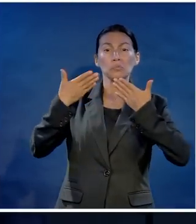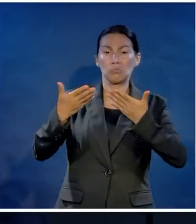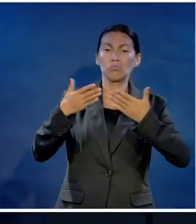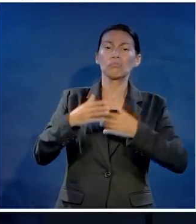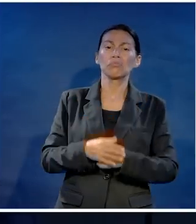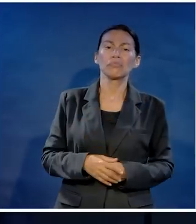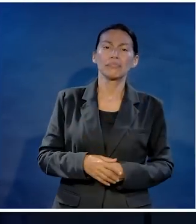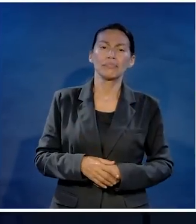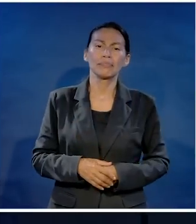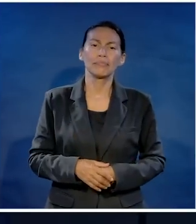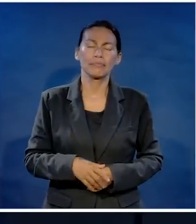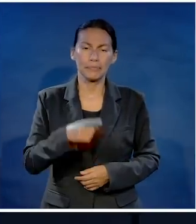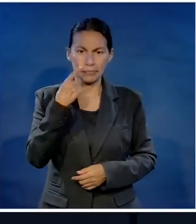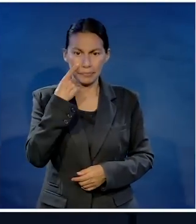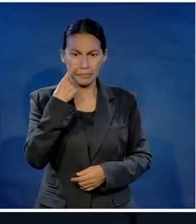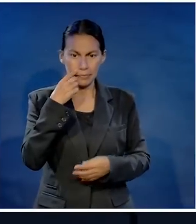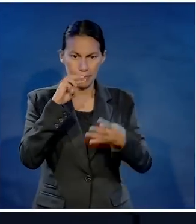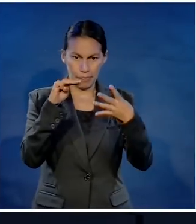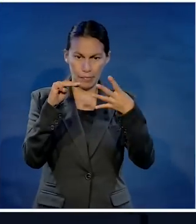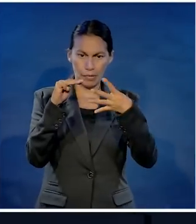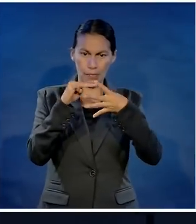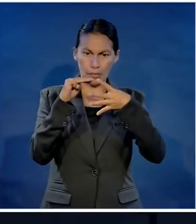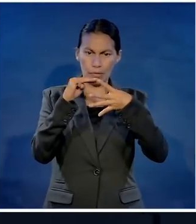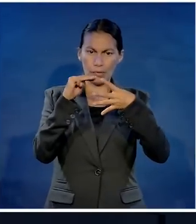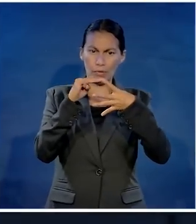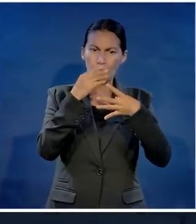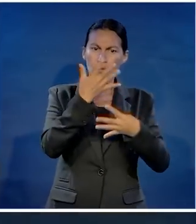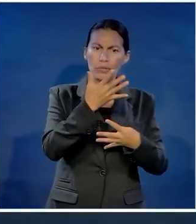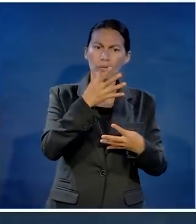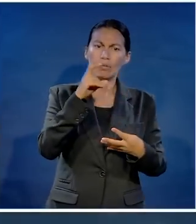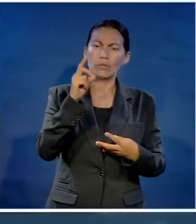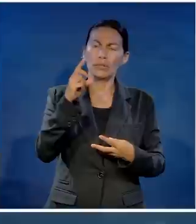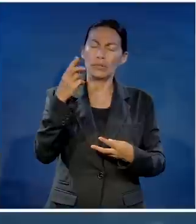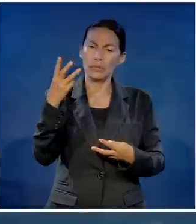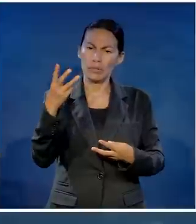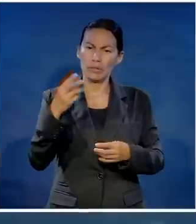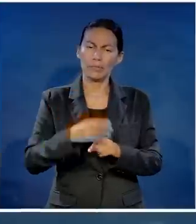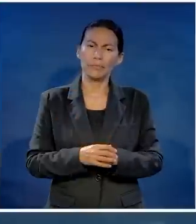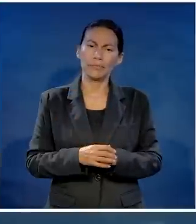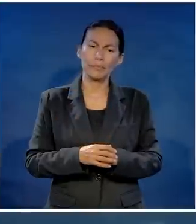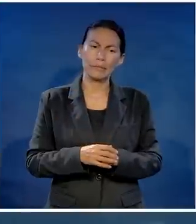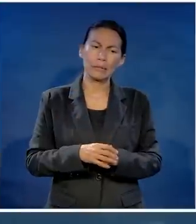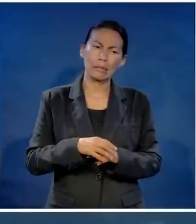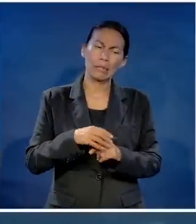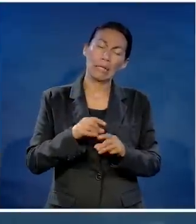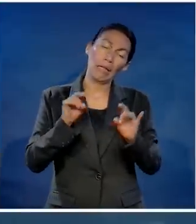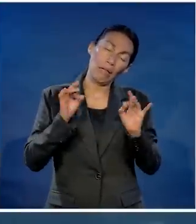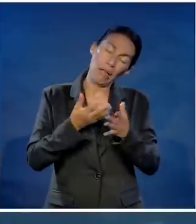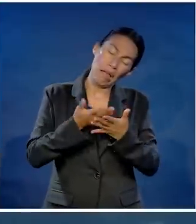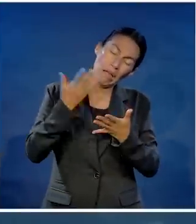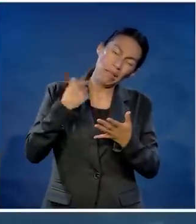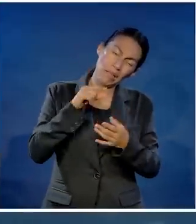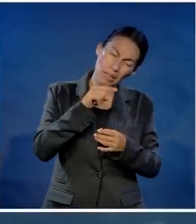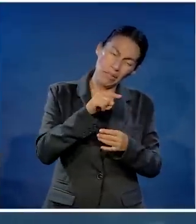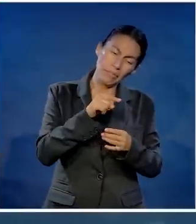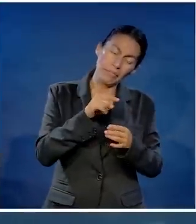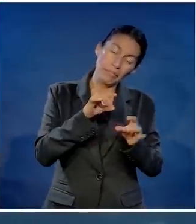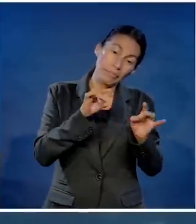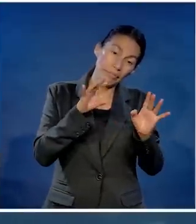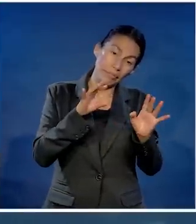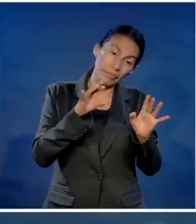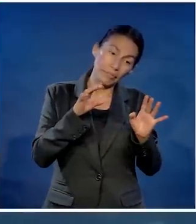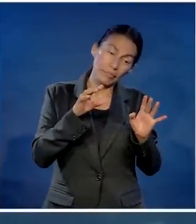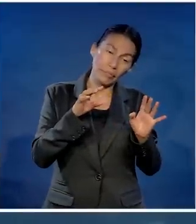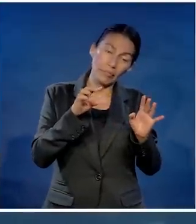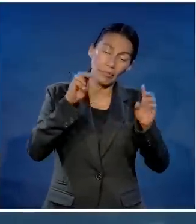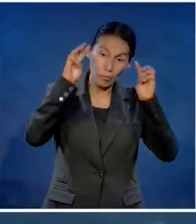confiable, Él es confiable. Miren lo que dice la Escritura, Mateo 5.33. En ese mismo tiempo Moisés